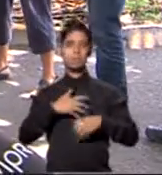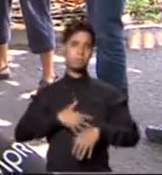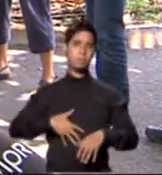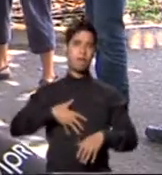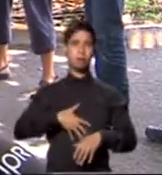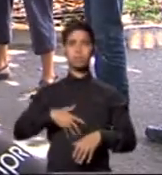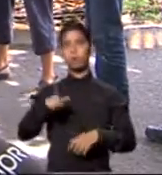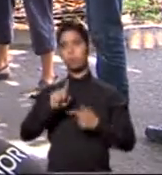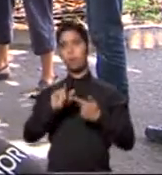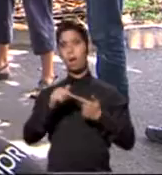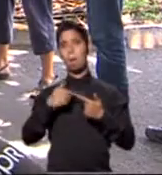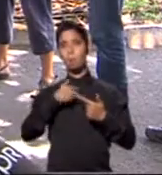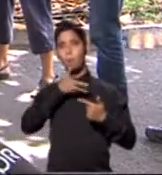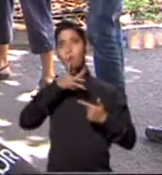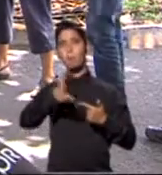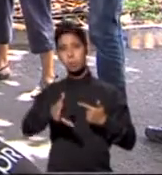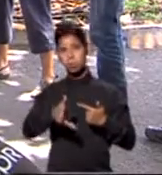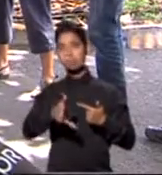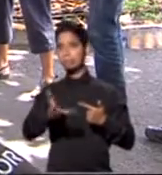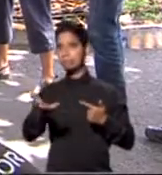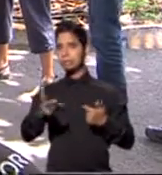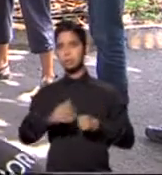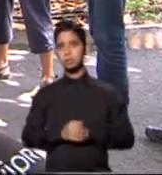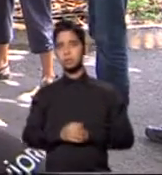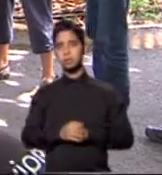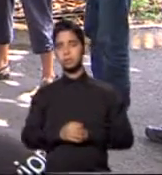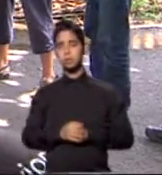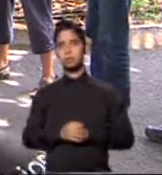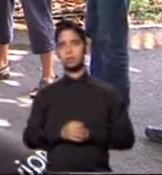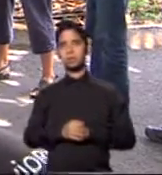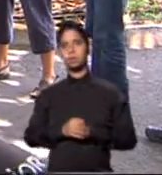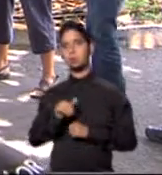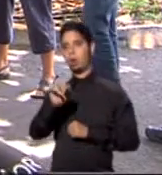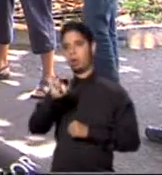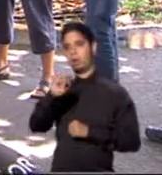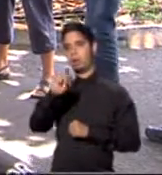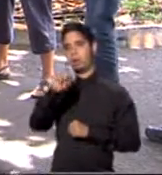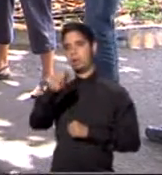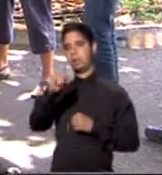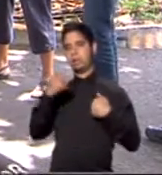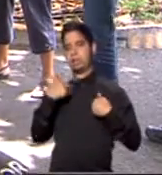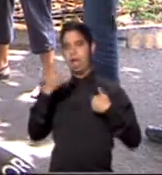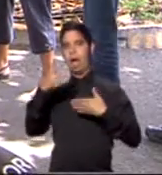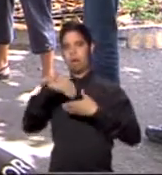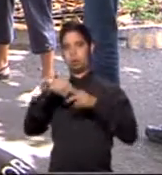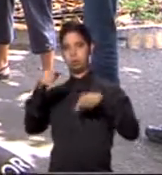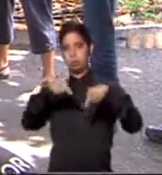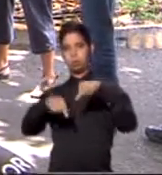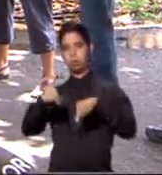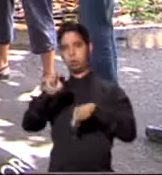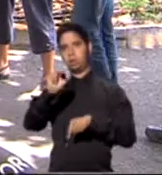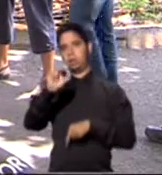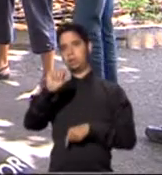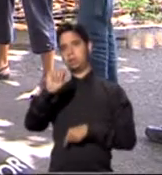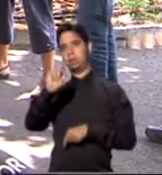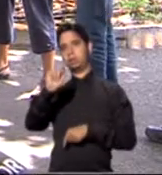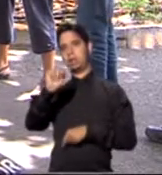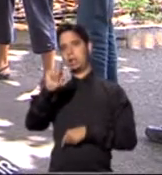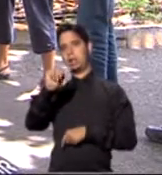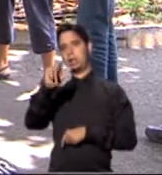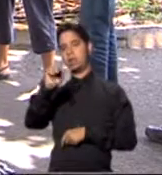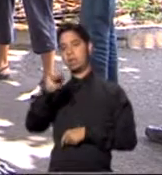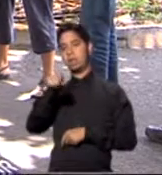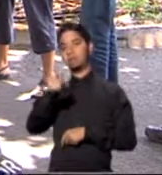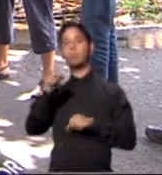vómitos. Y además, uno de los componentes inertes del NALET, que se llama el Naftaleno, la Agencia Internacional para la Investigación del Cáncer, ha dicho que es